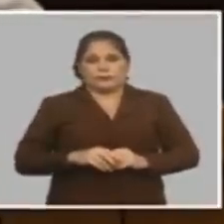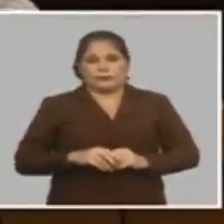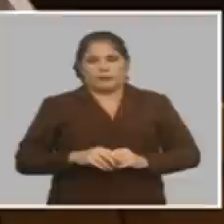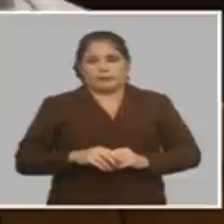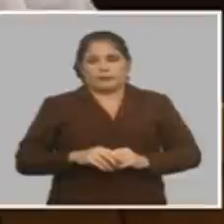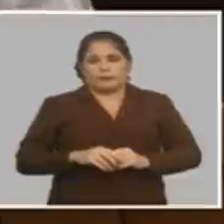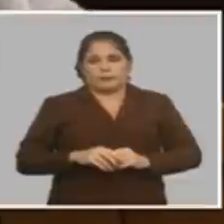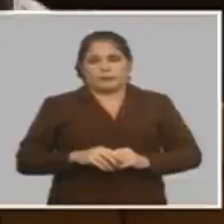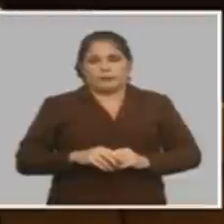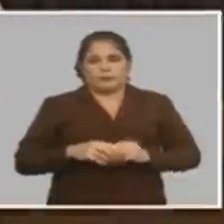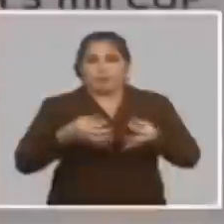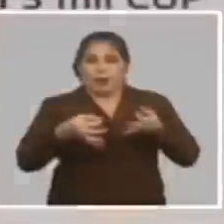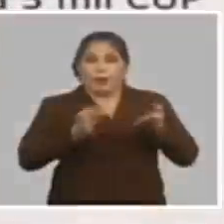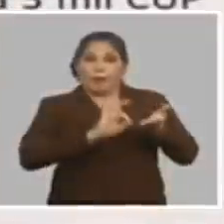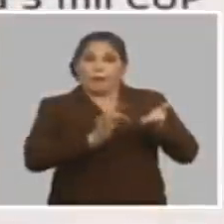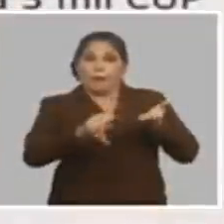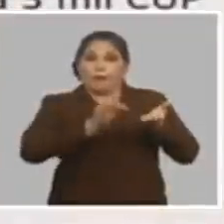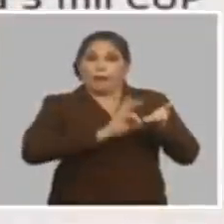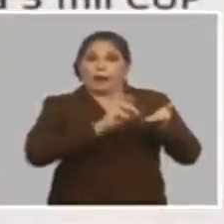vamos a la página 32